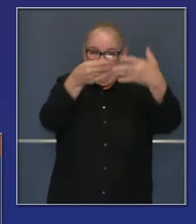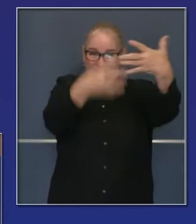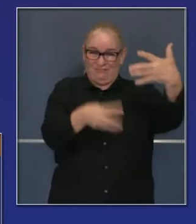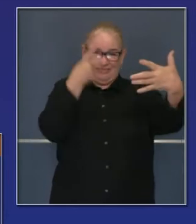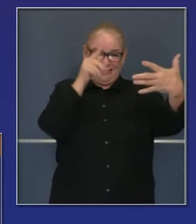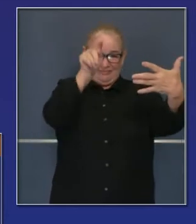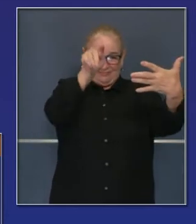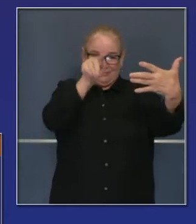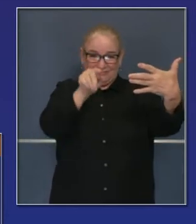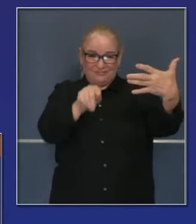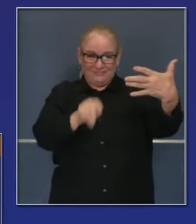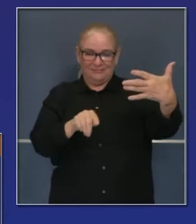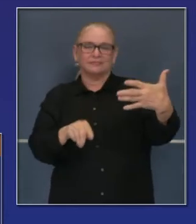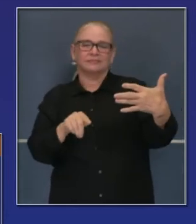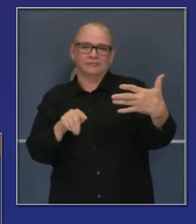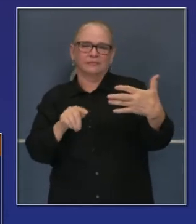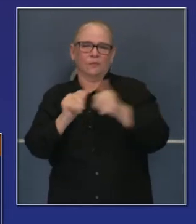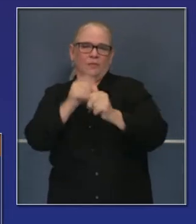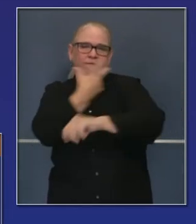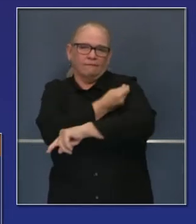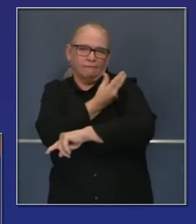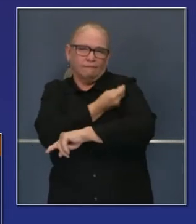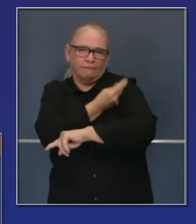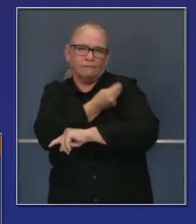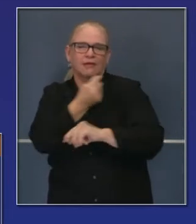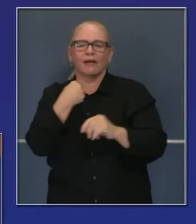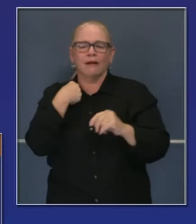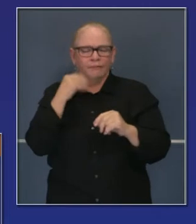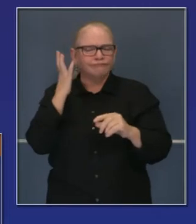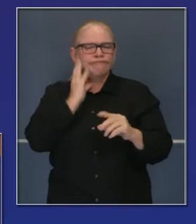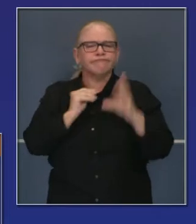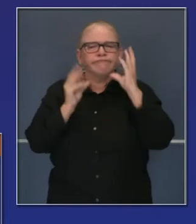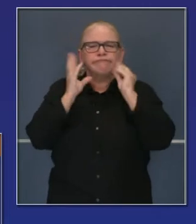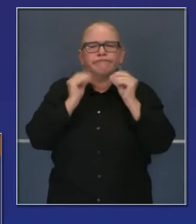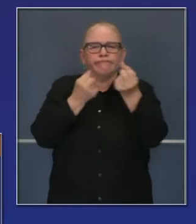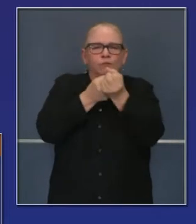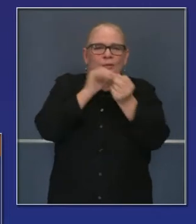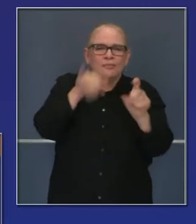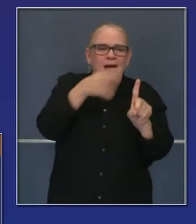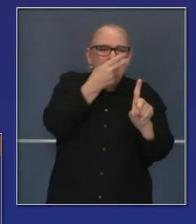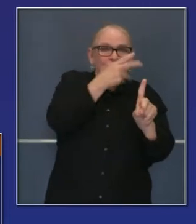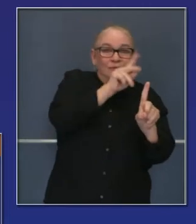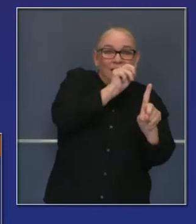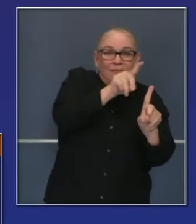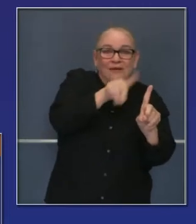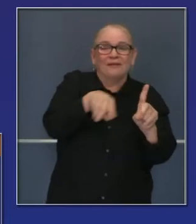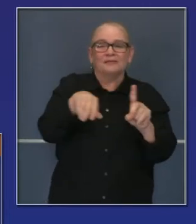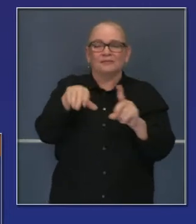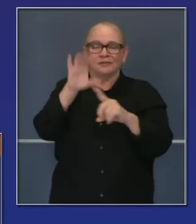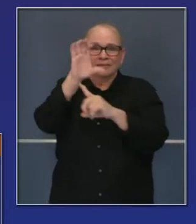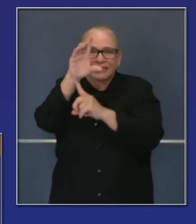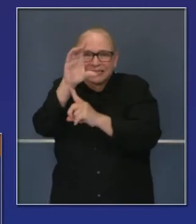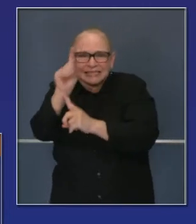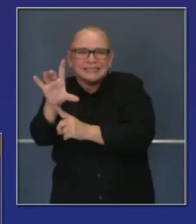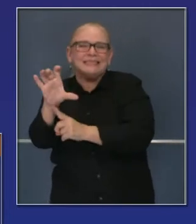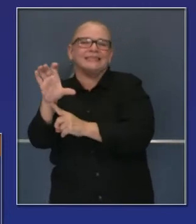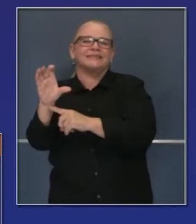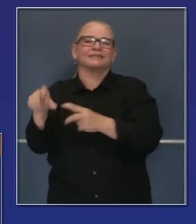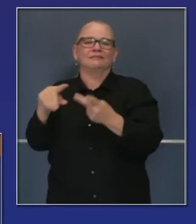Nosotros hemos estado ya trabajando con vacunas por mucho tiempo, hemos hecho vacunas masivas, eso nos hace un compañero